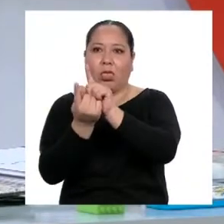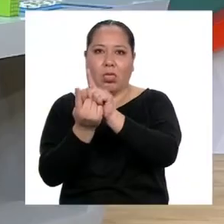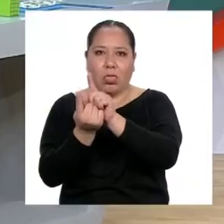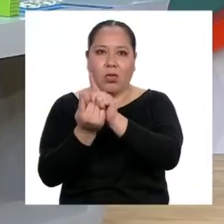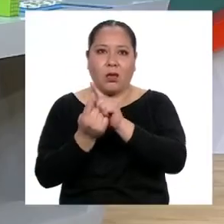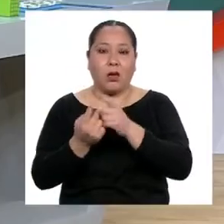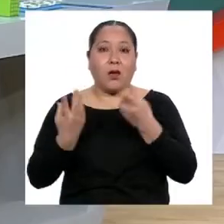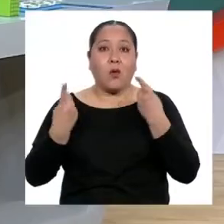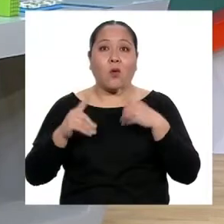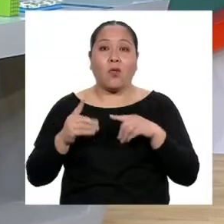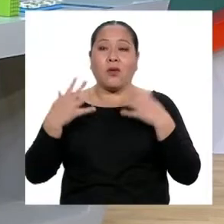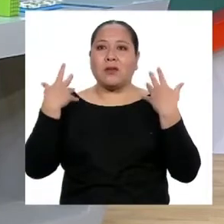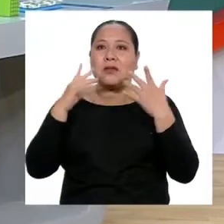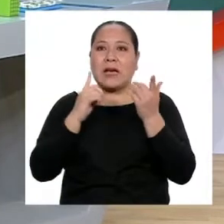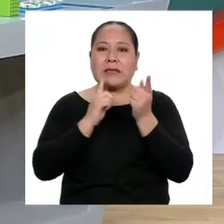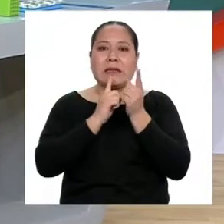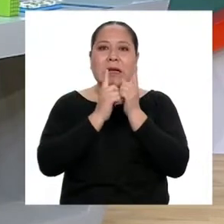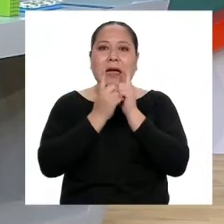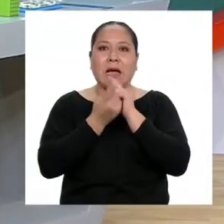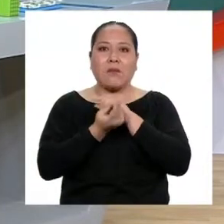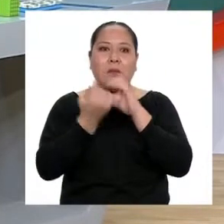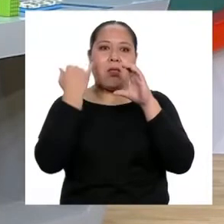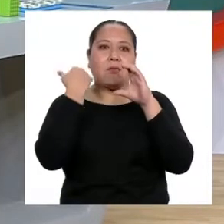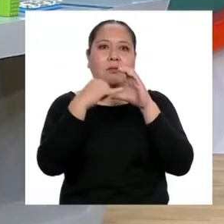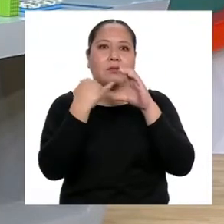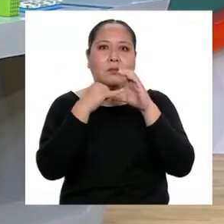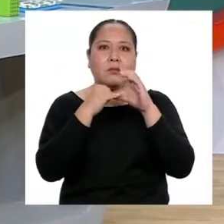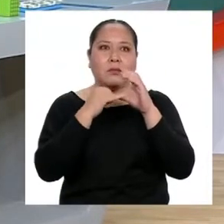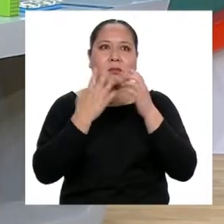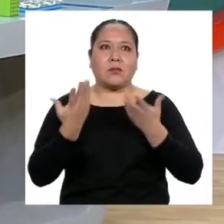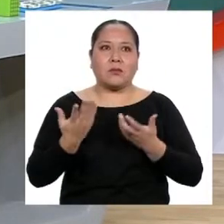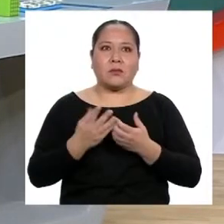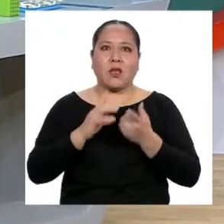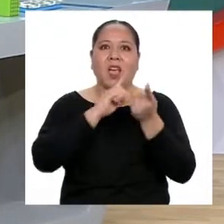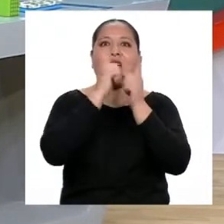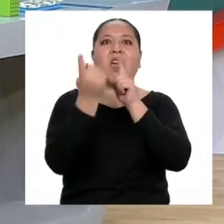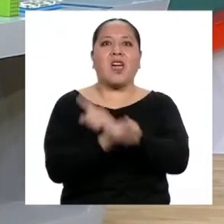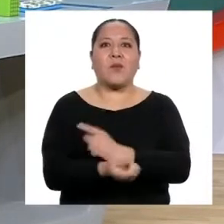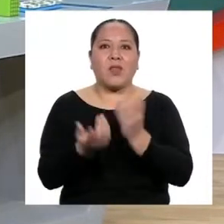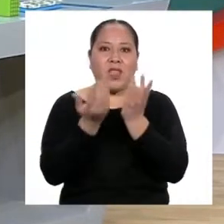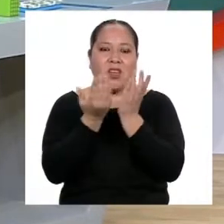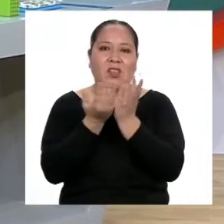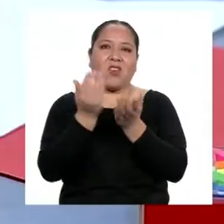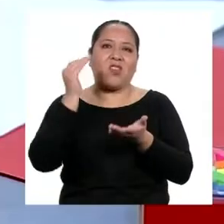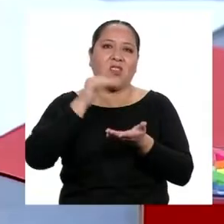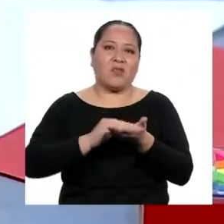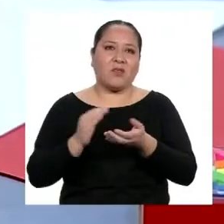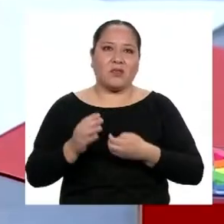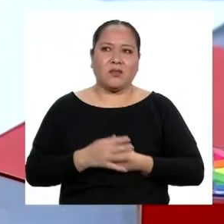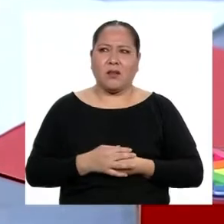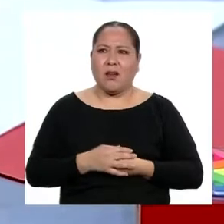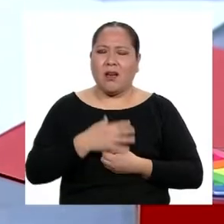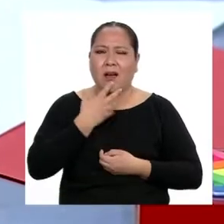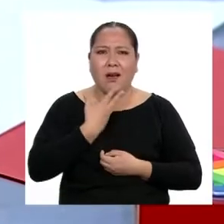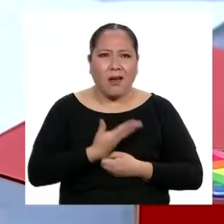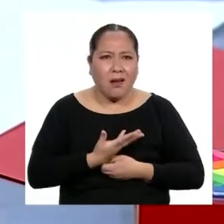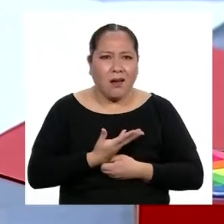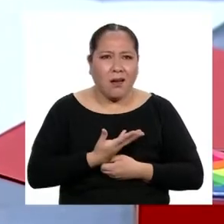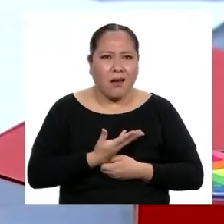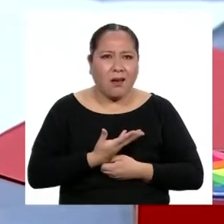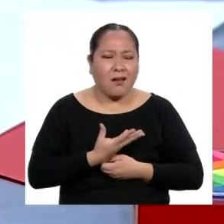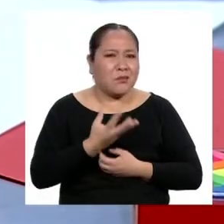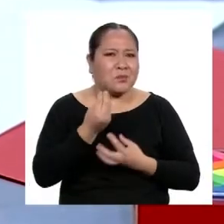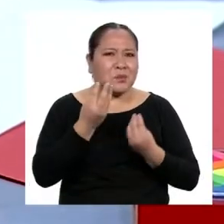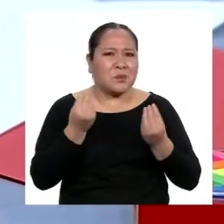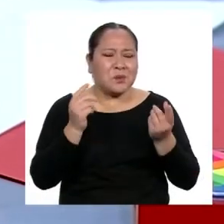Y cuando se adaptó a la educación virtual, ¡pum! Hay que cambiar de colegio otra vez. ¡Guau! Son